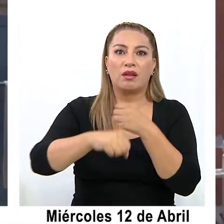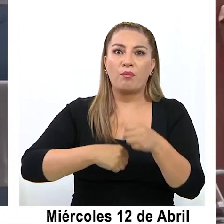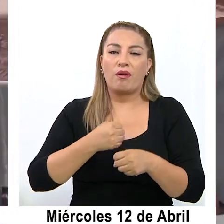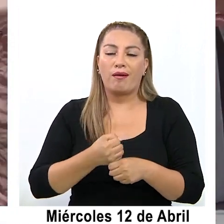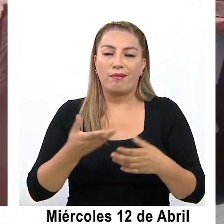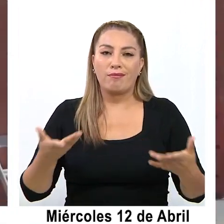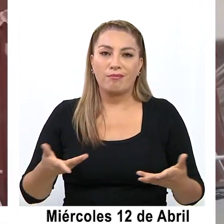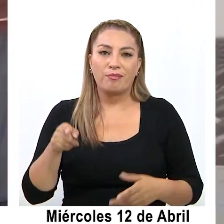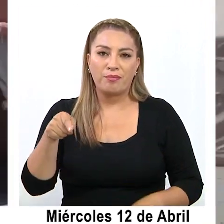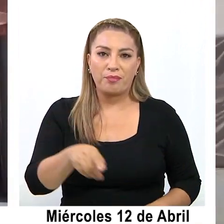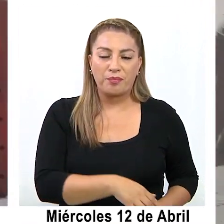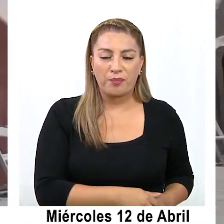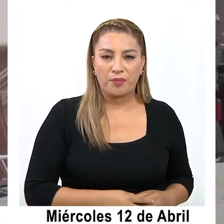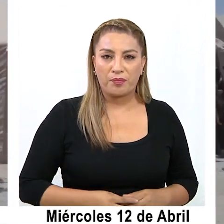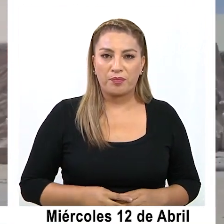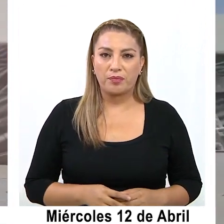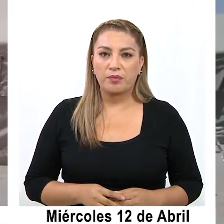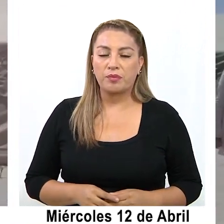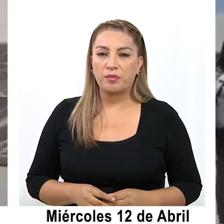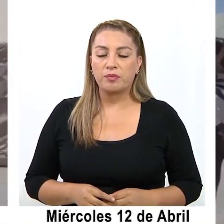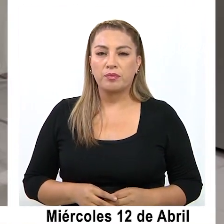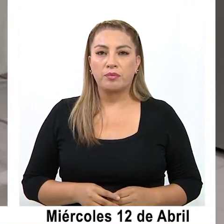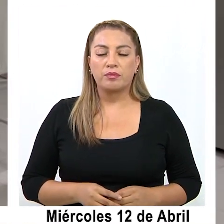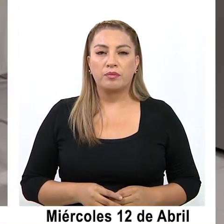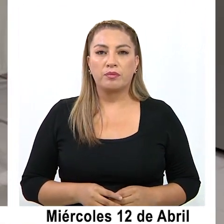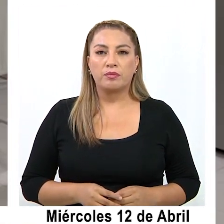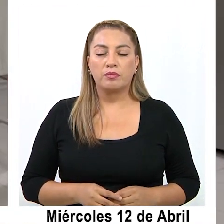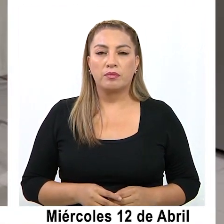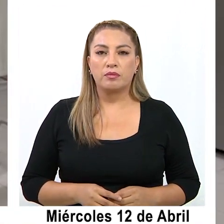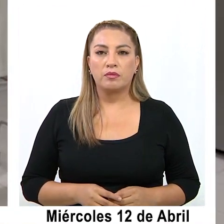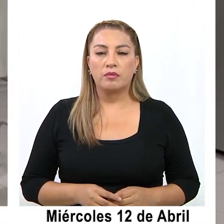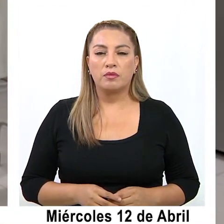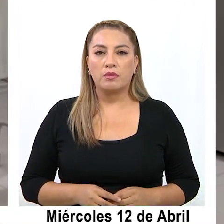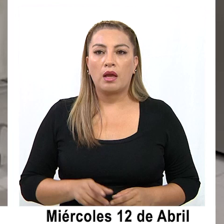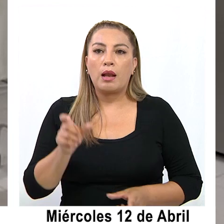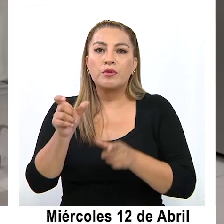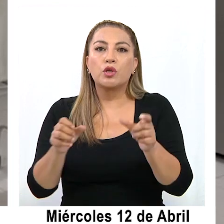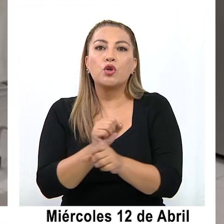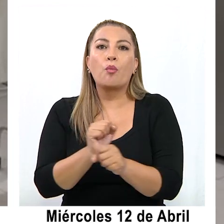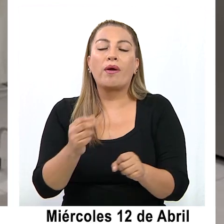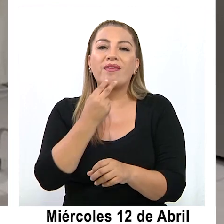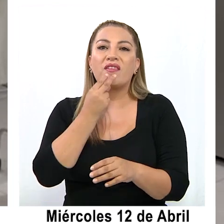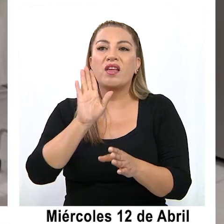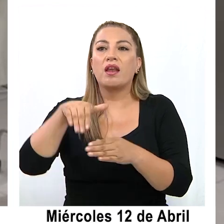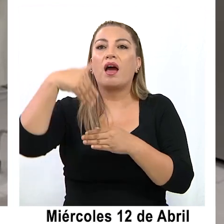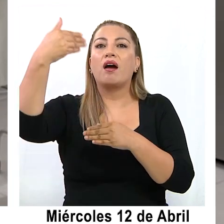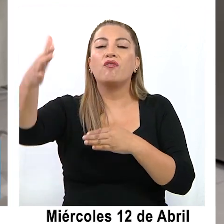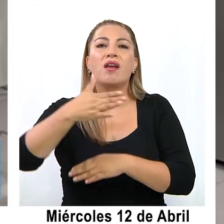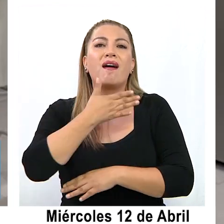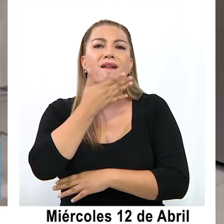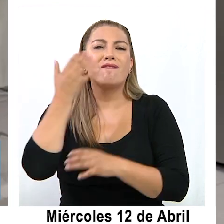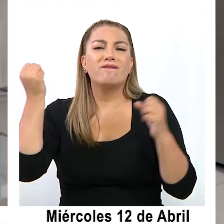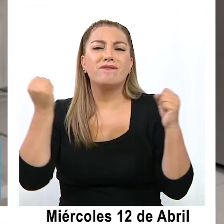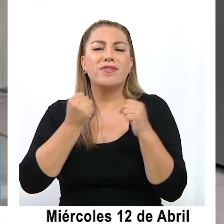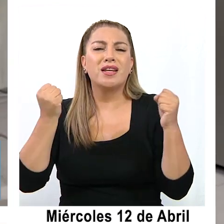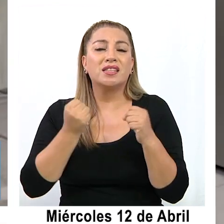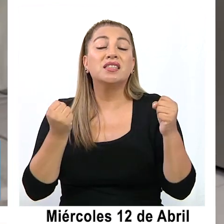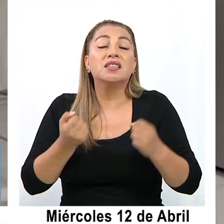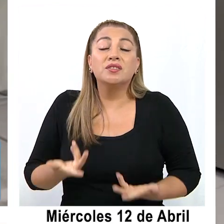por ese sector. La gente no puede estar a interperie, las temperaturas están bien bajas,